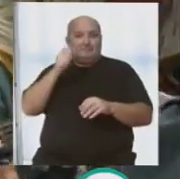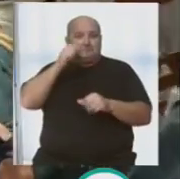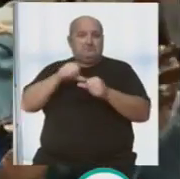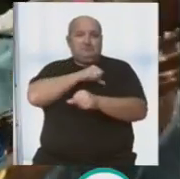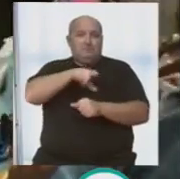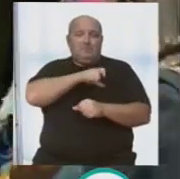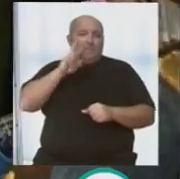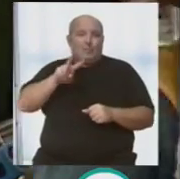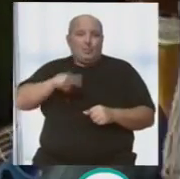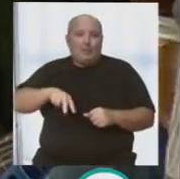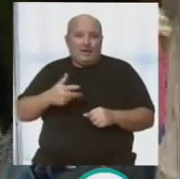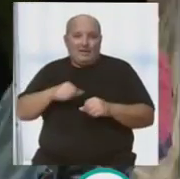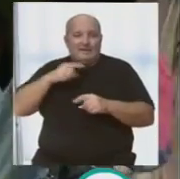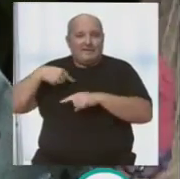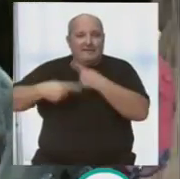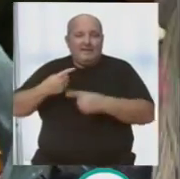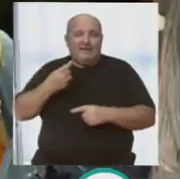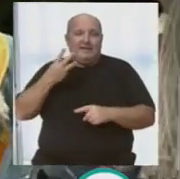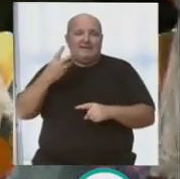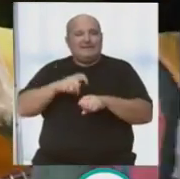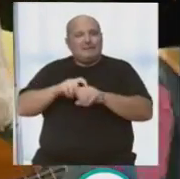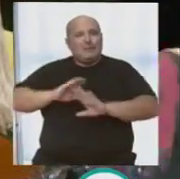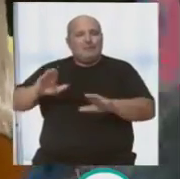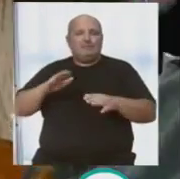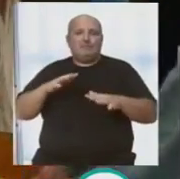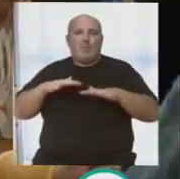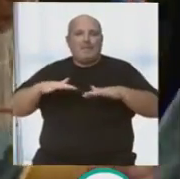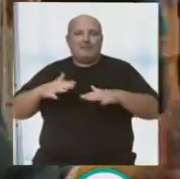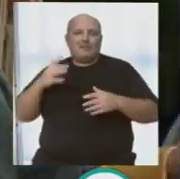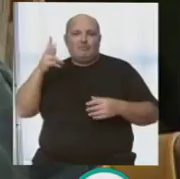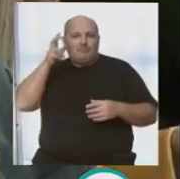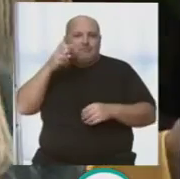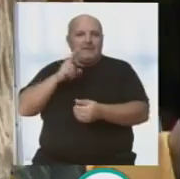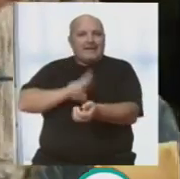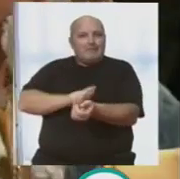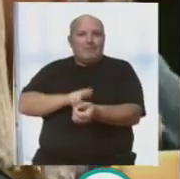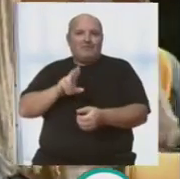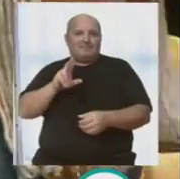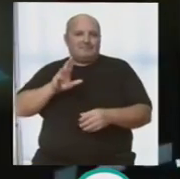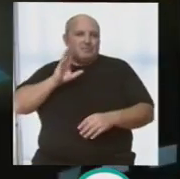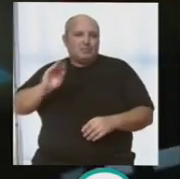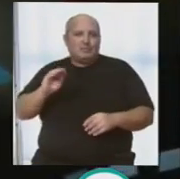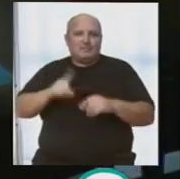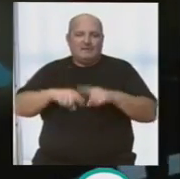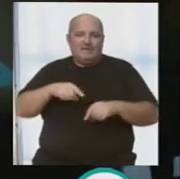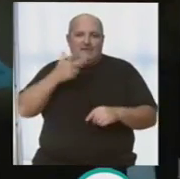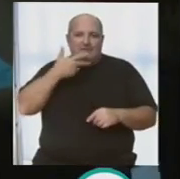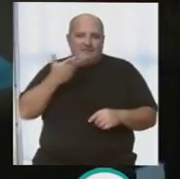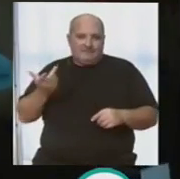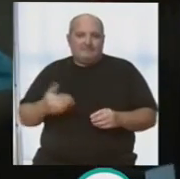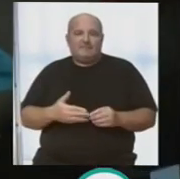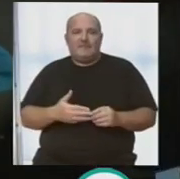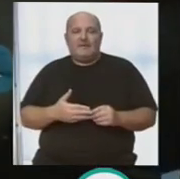tradición de 3x4 y ese movimiento escena, ese ritmo, que para mí es una cosa que había que tener clonado